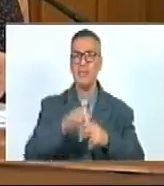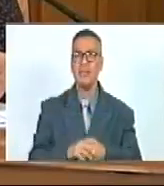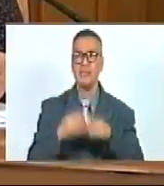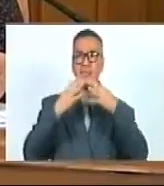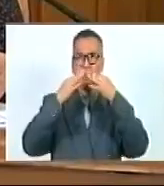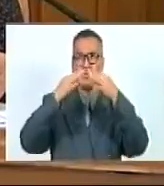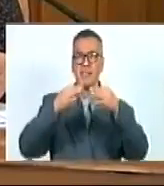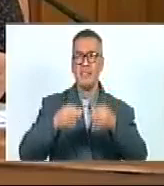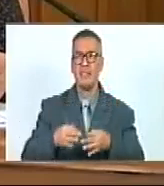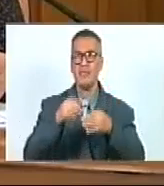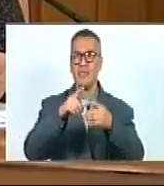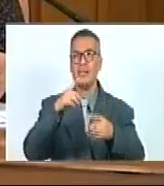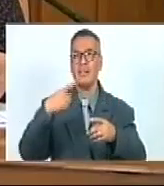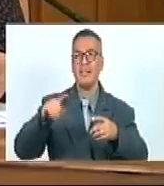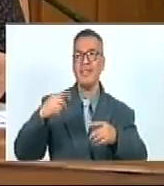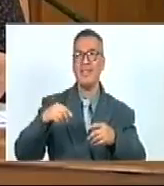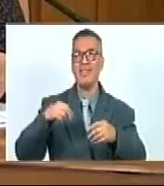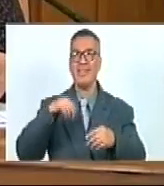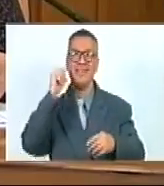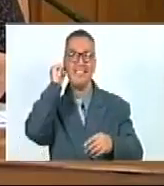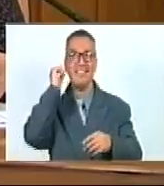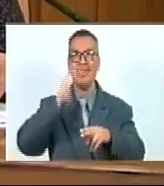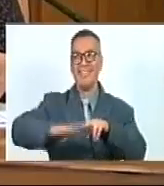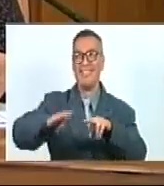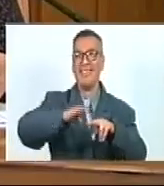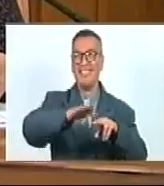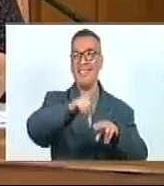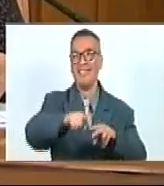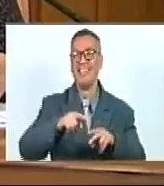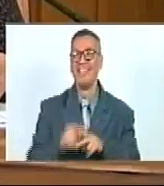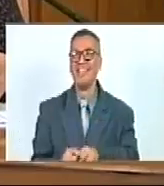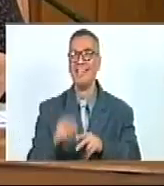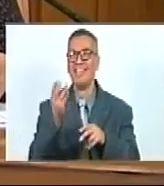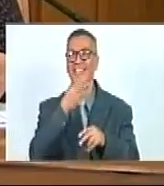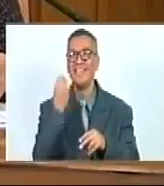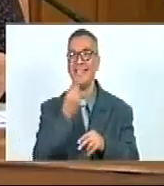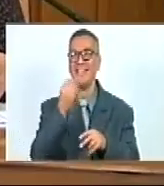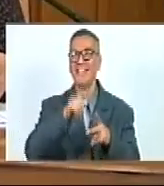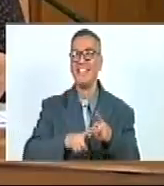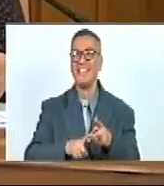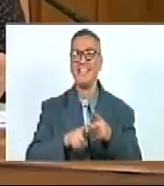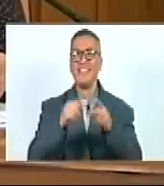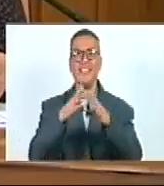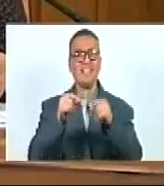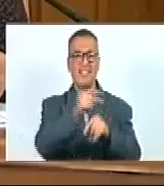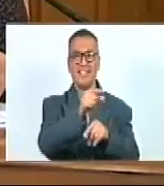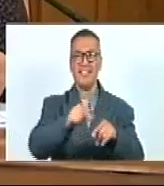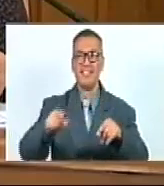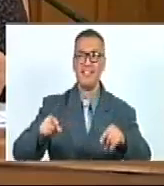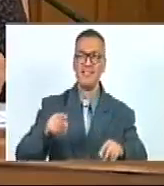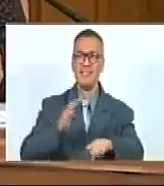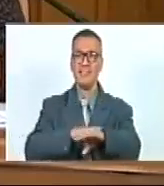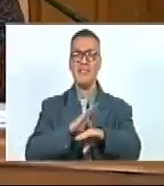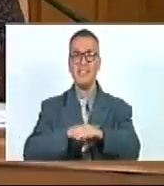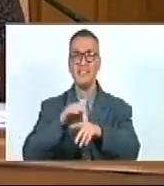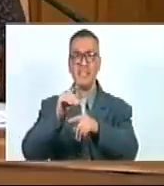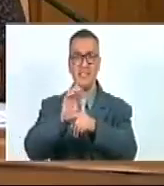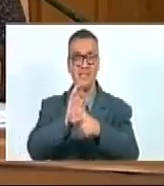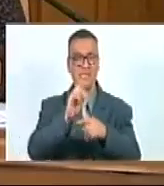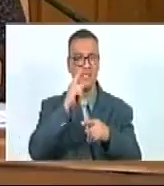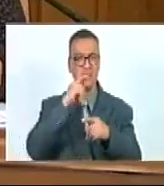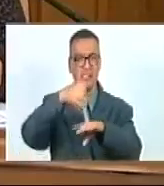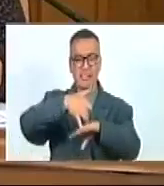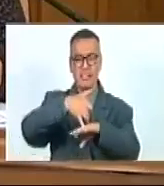Garantía de los derechos de la mujer, de los niños, niñas y adolescentes y de toda persona en situación de vulnerabilidad.